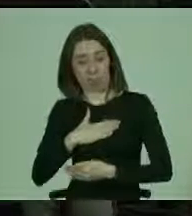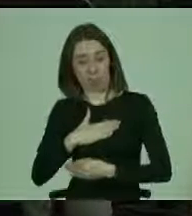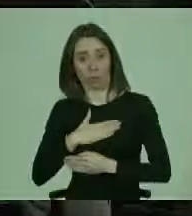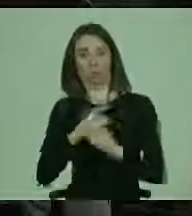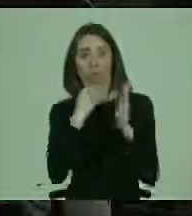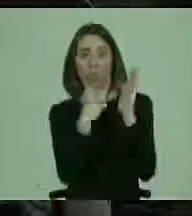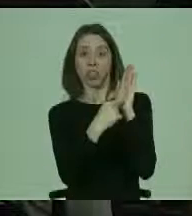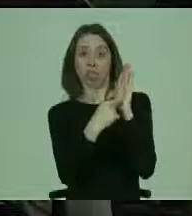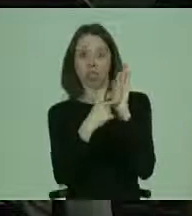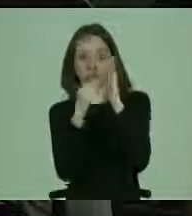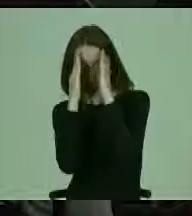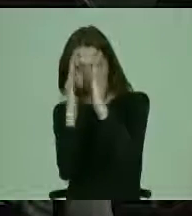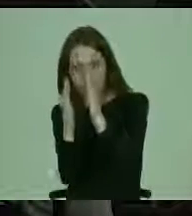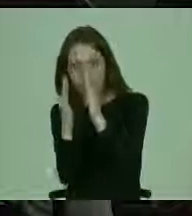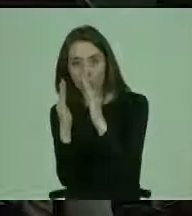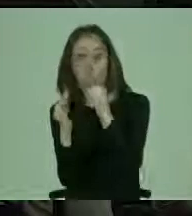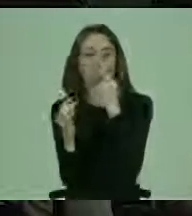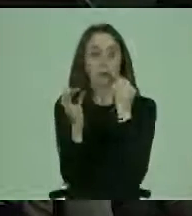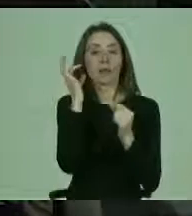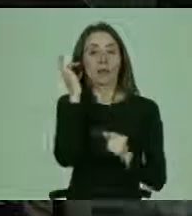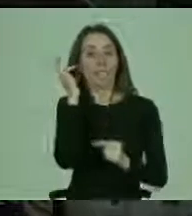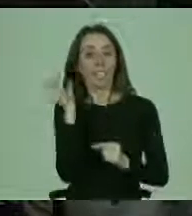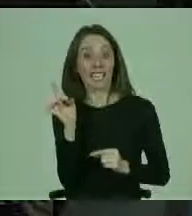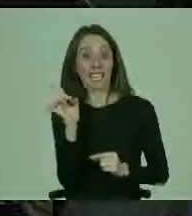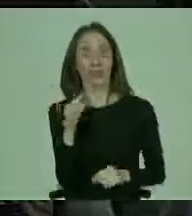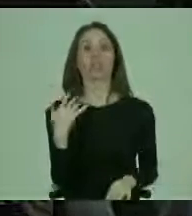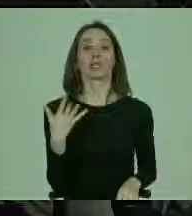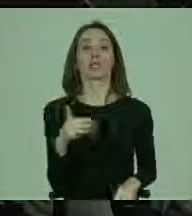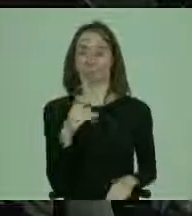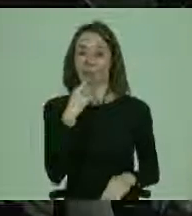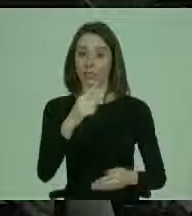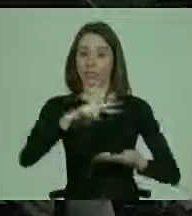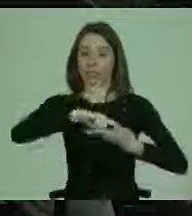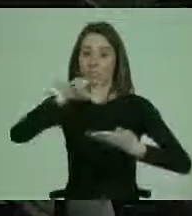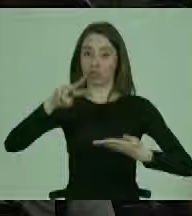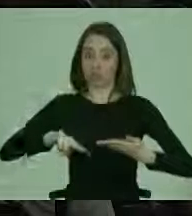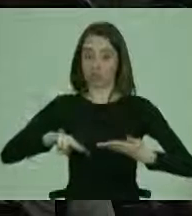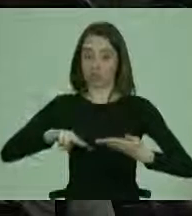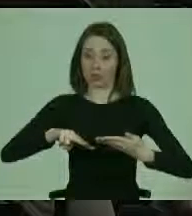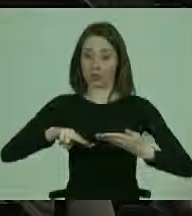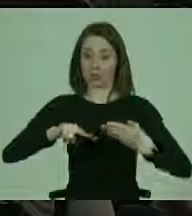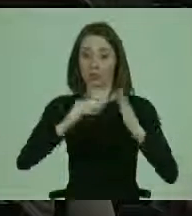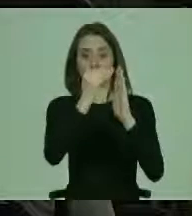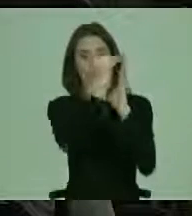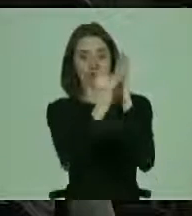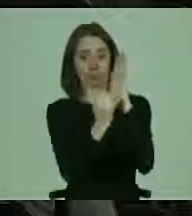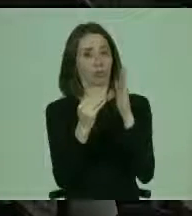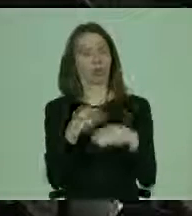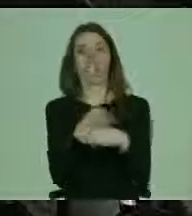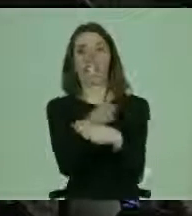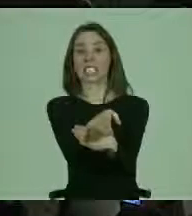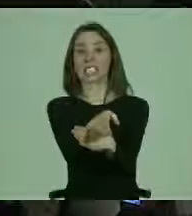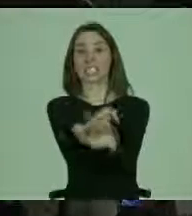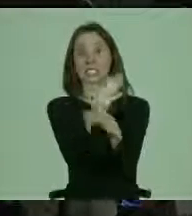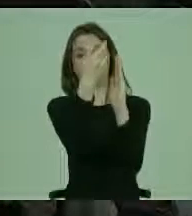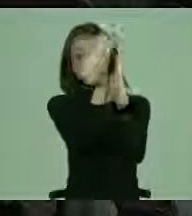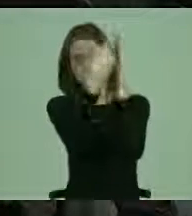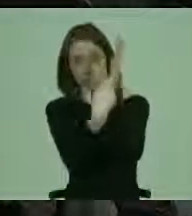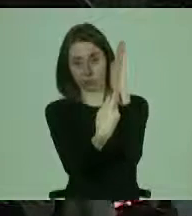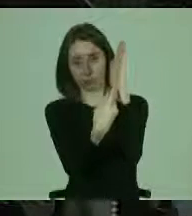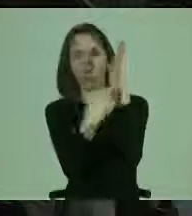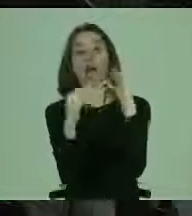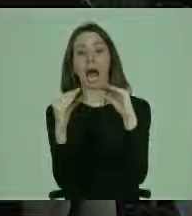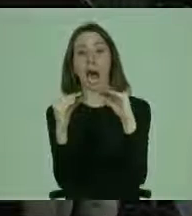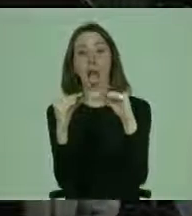enfoque de género. Y es importante señalar que la convención de manera transversal aborda la situación de género.